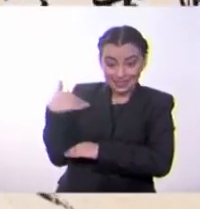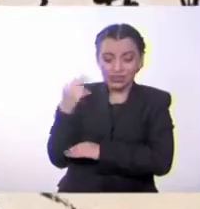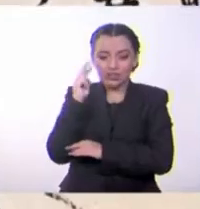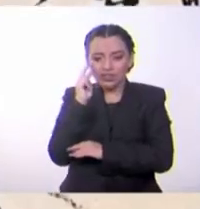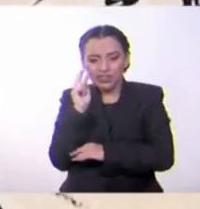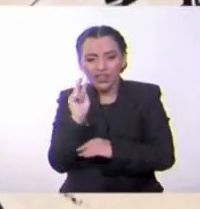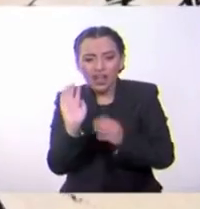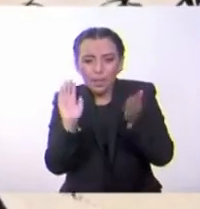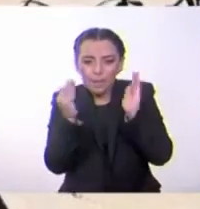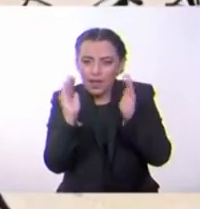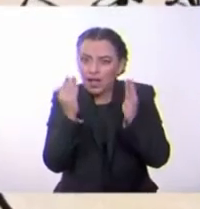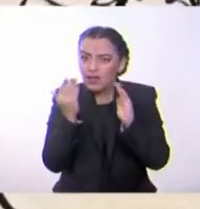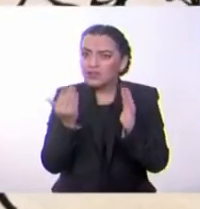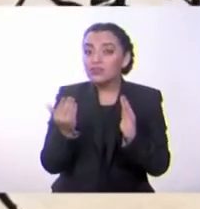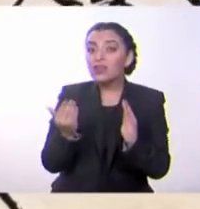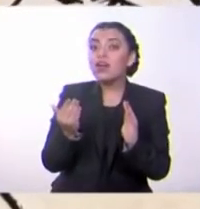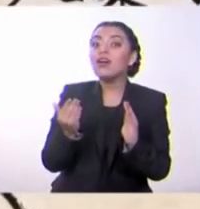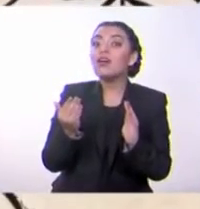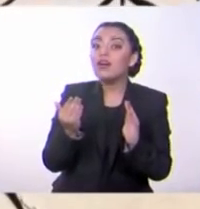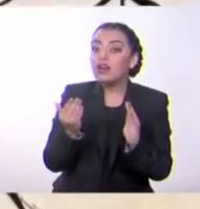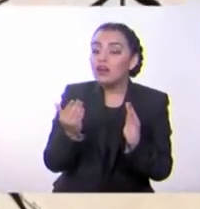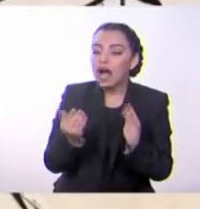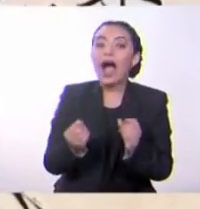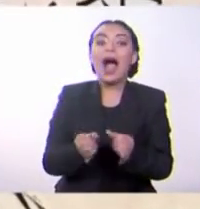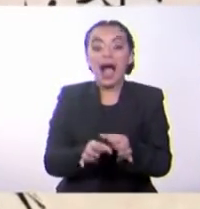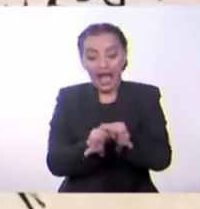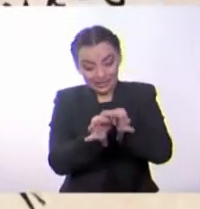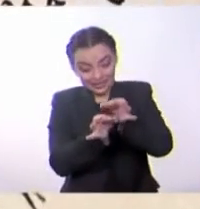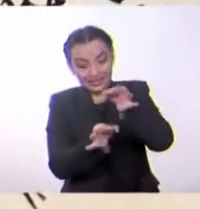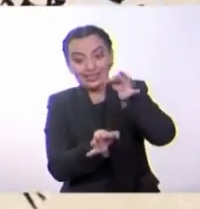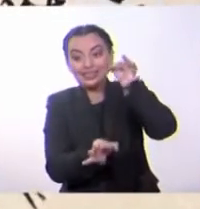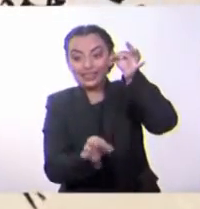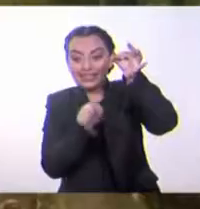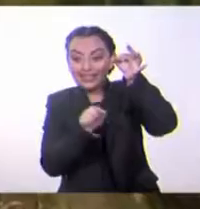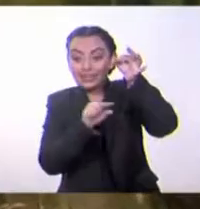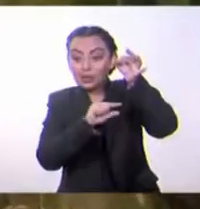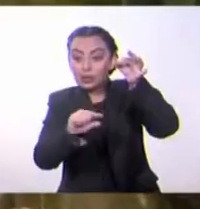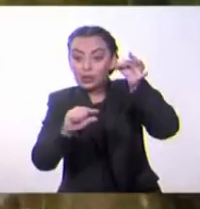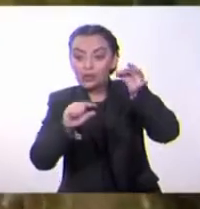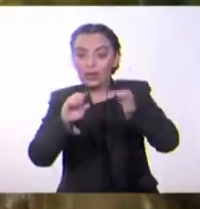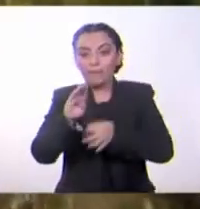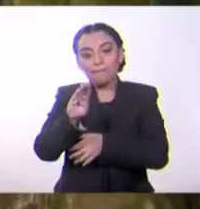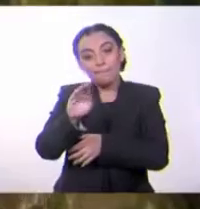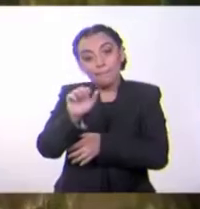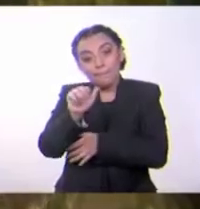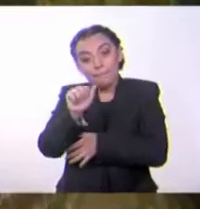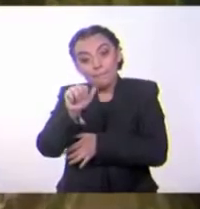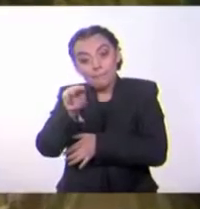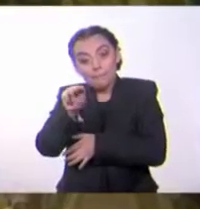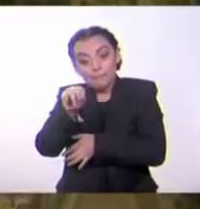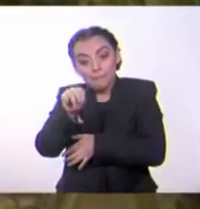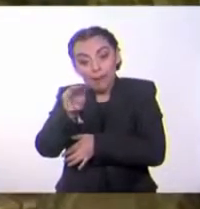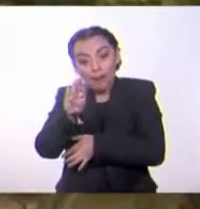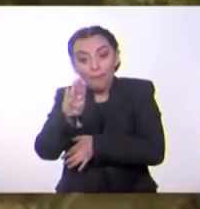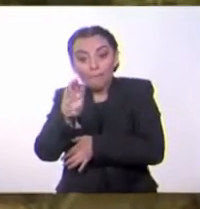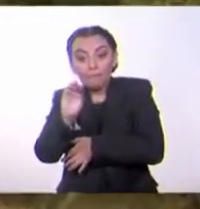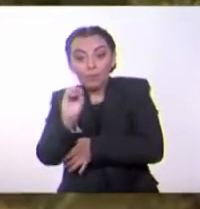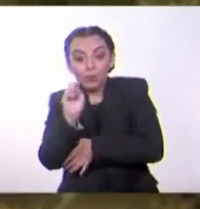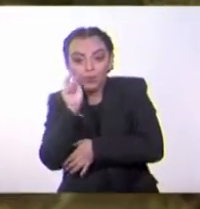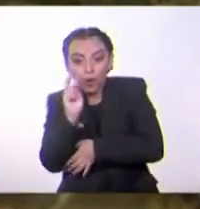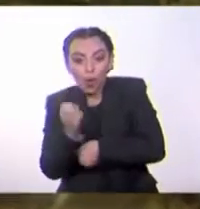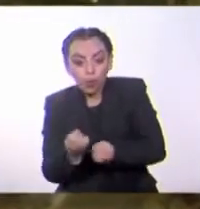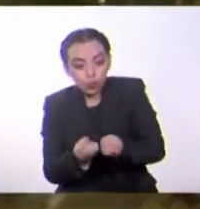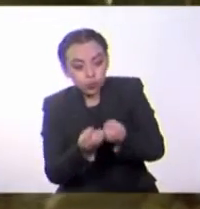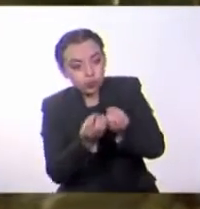Correcto. Son hojas y tallo de bambú. La historia del bambú con la humanidad se remonta al menos 5.000 años,